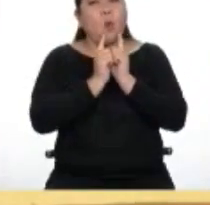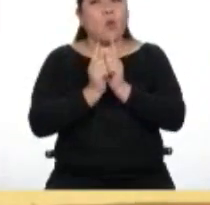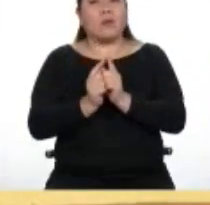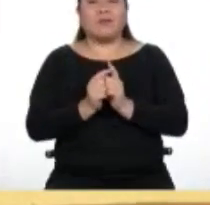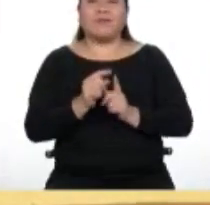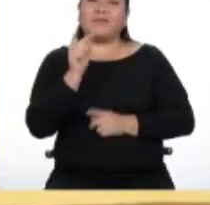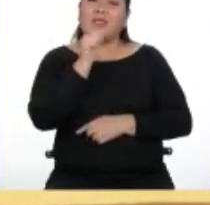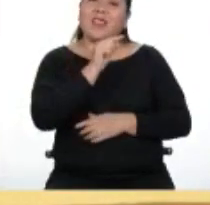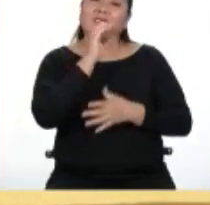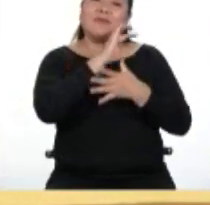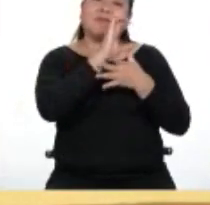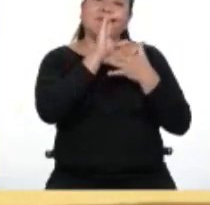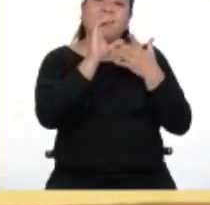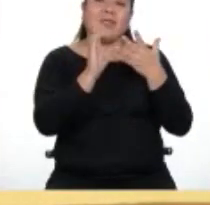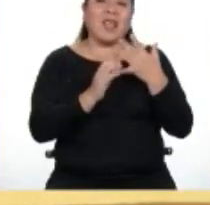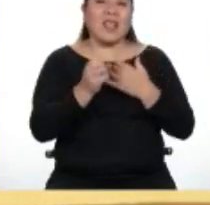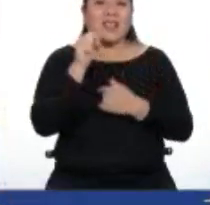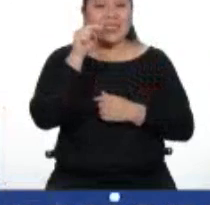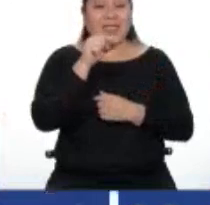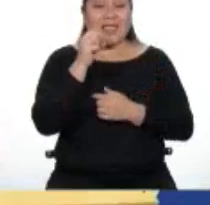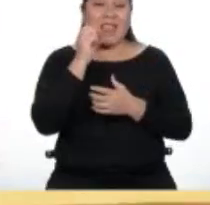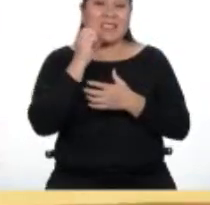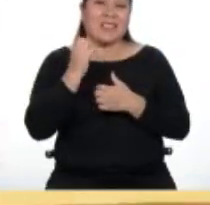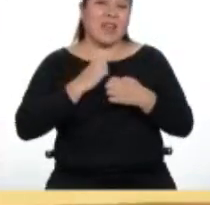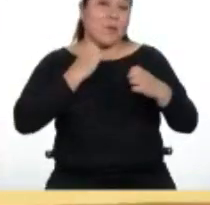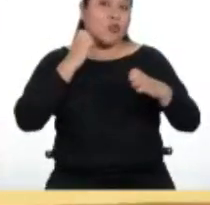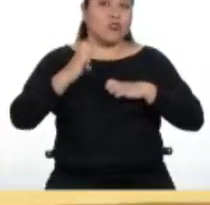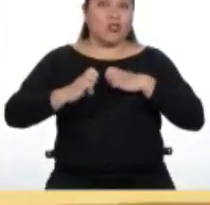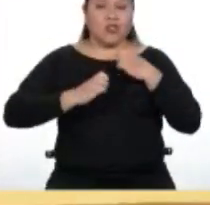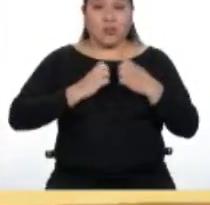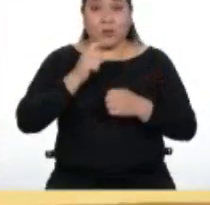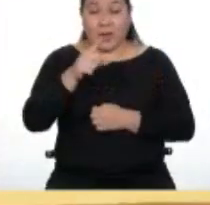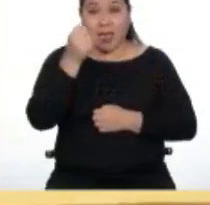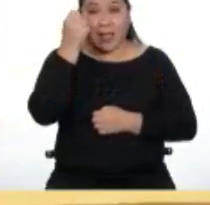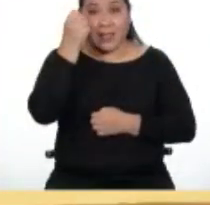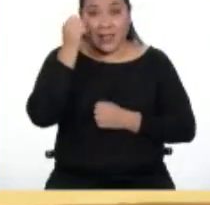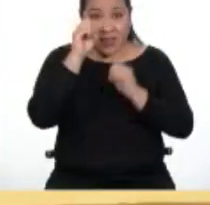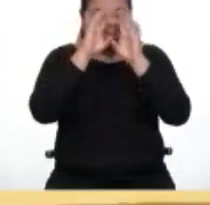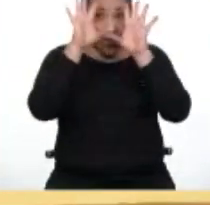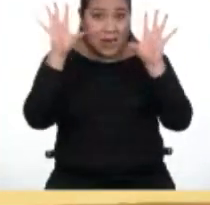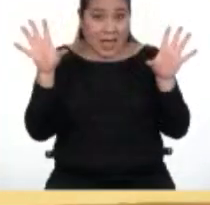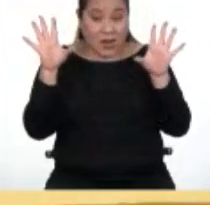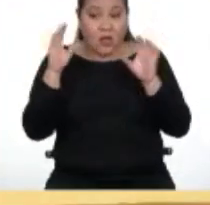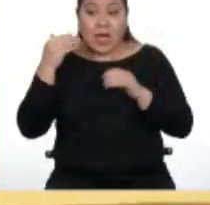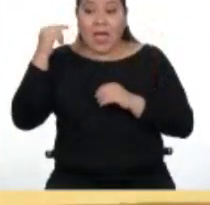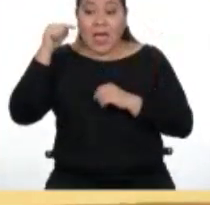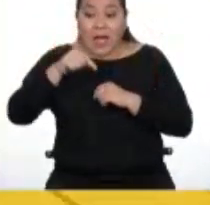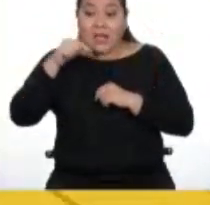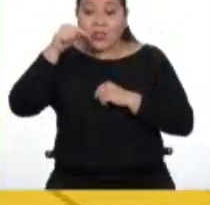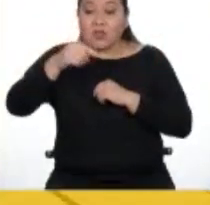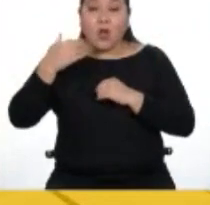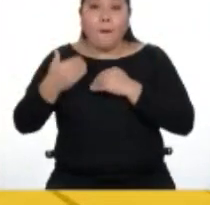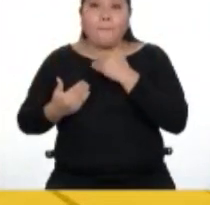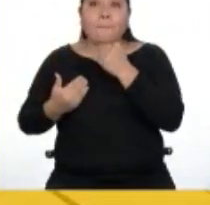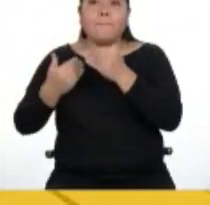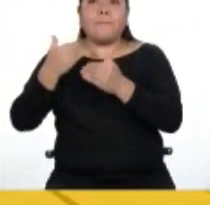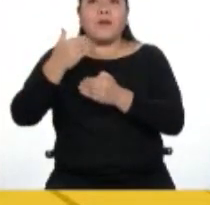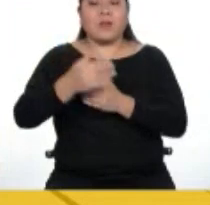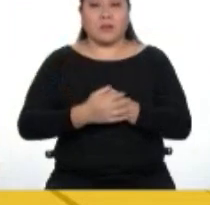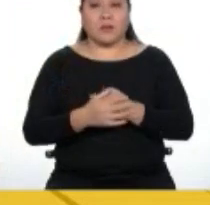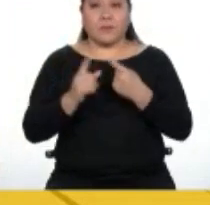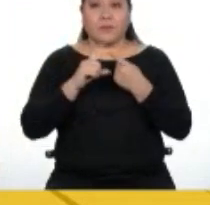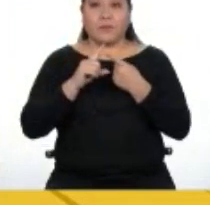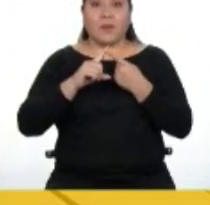son algunas características de las emociones. Para que entiendas mejor todos estos procesos. Primero,